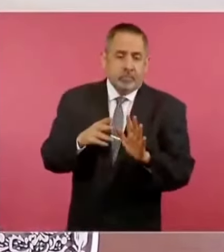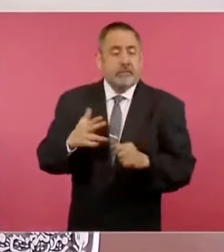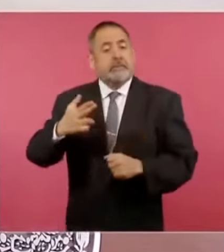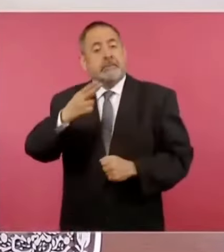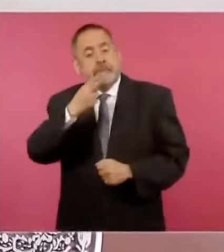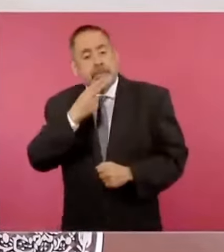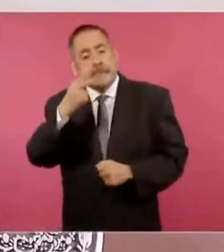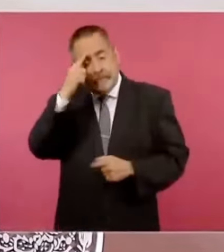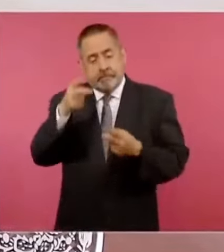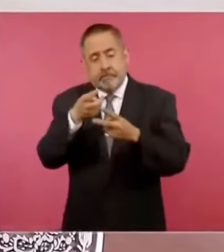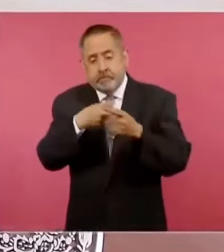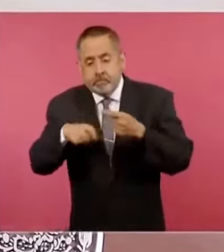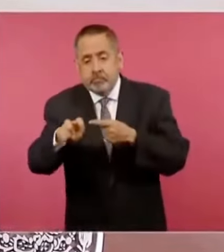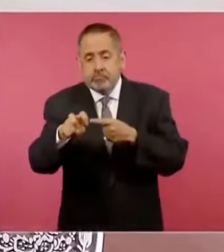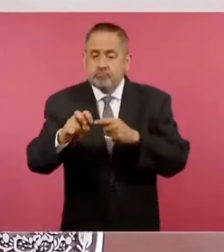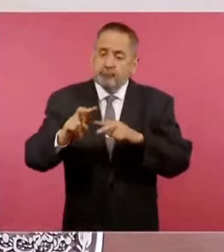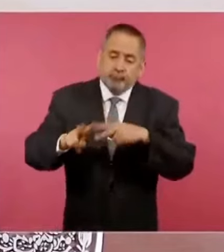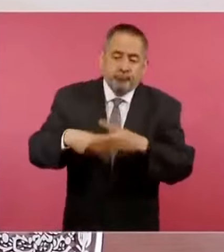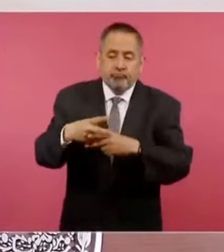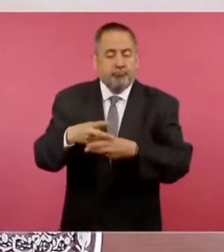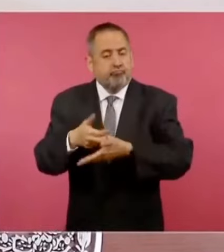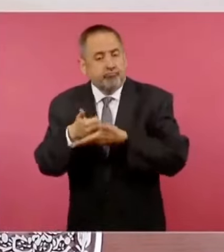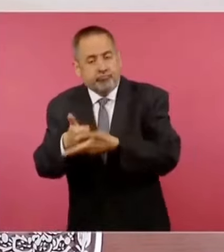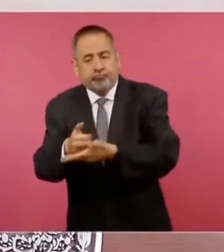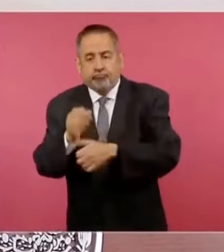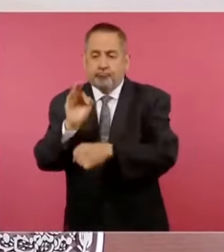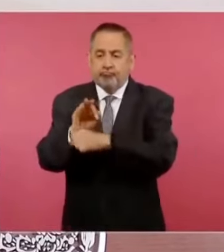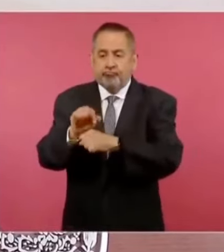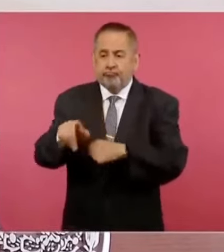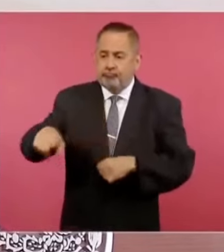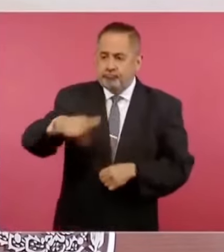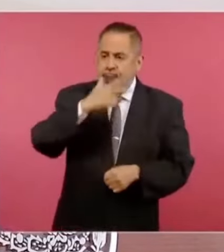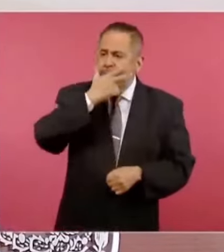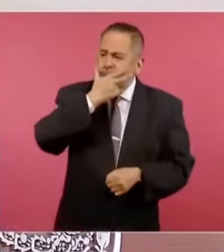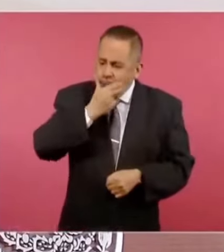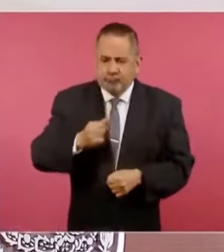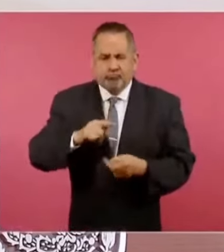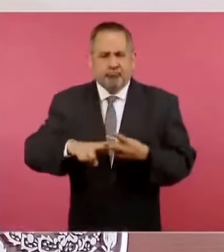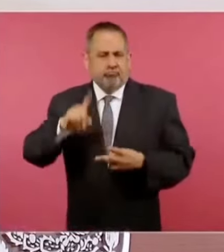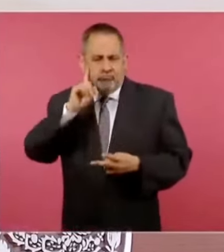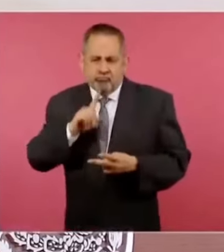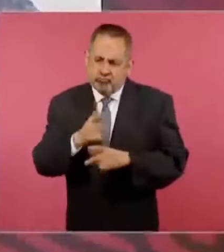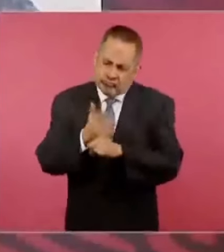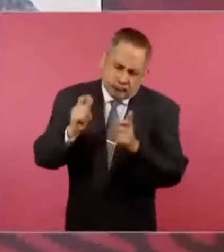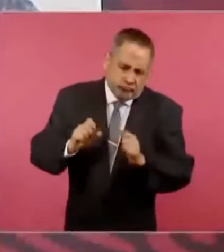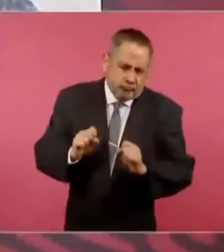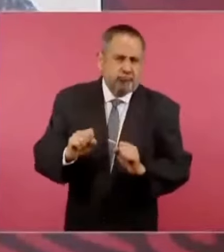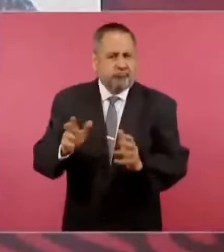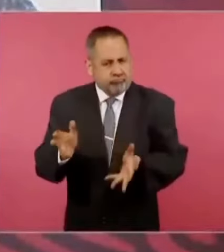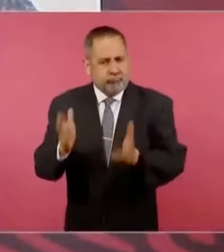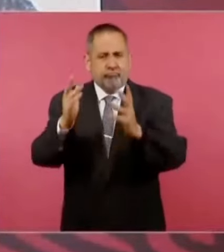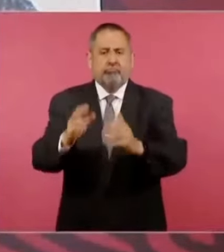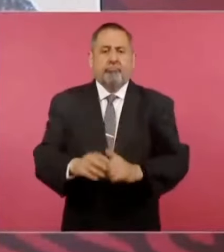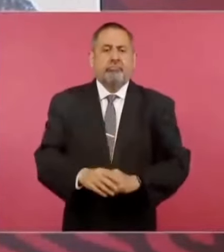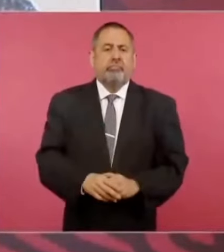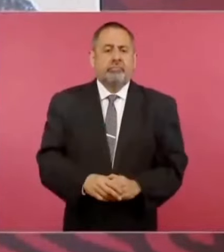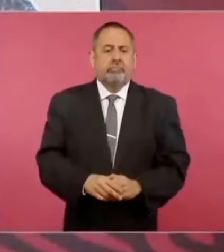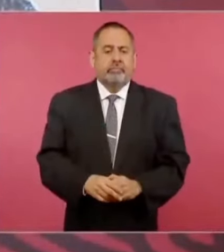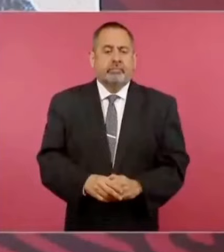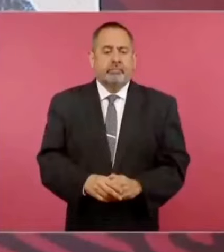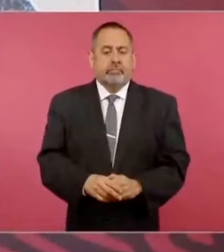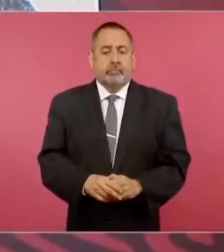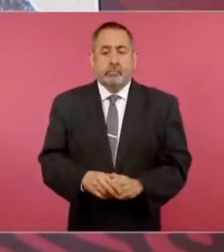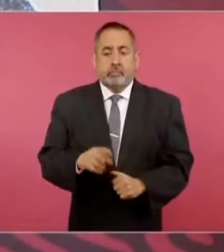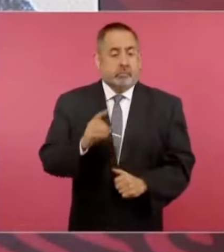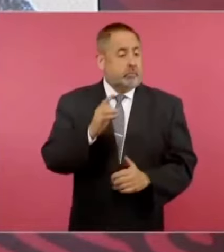para hacer hombres a los hombres y a las mujeres, diría yo ahora. Nada es